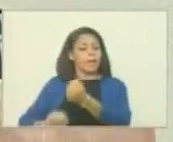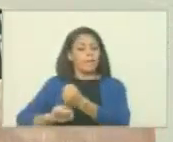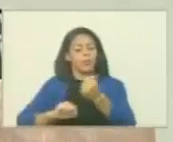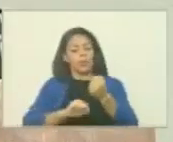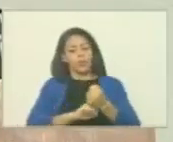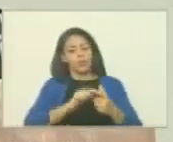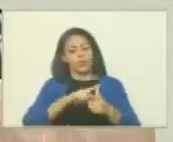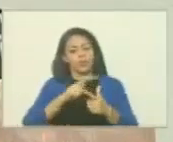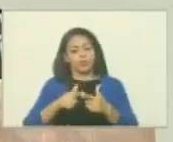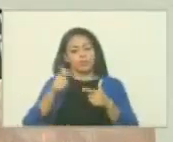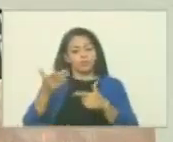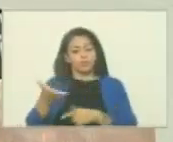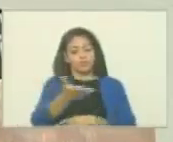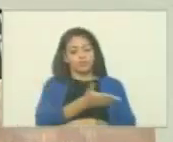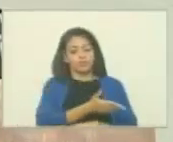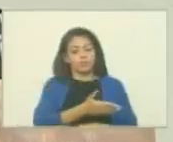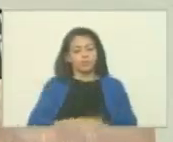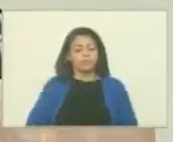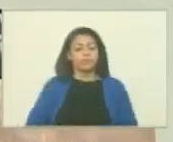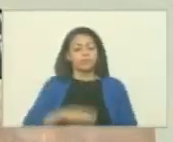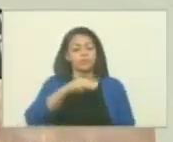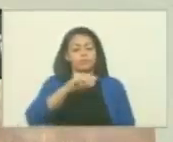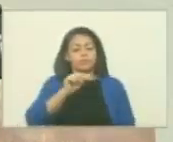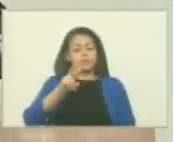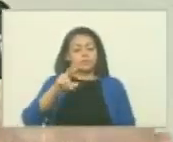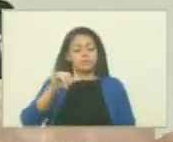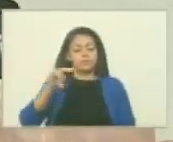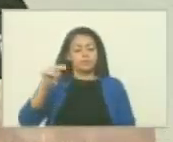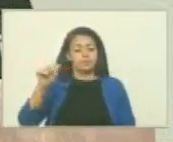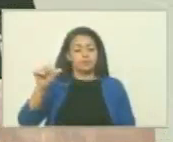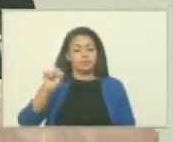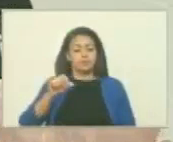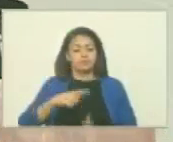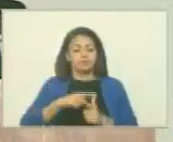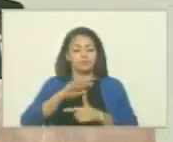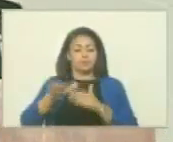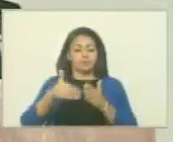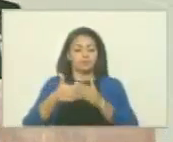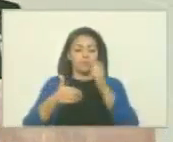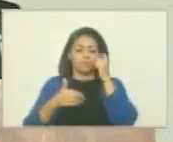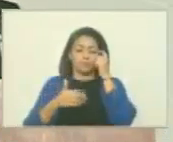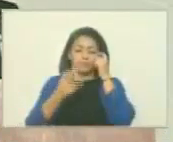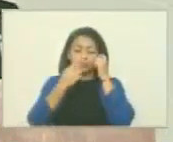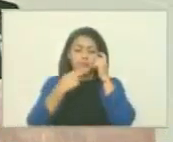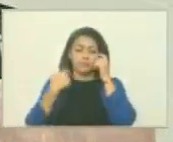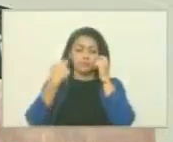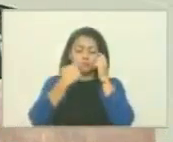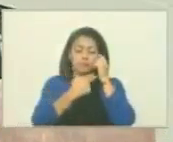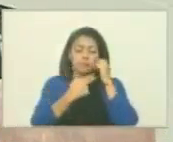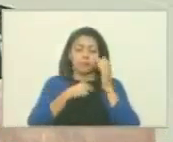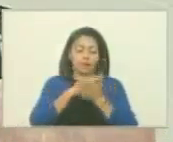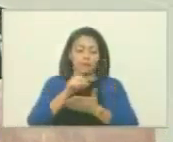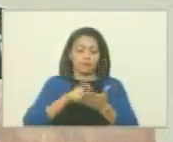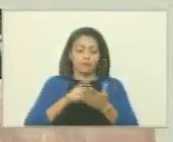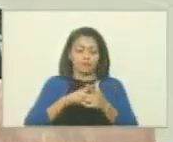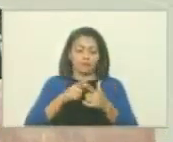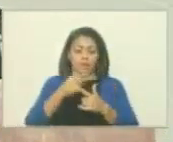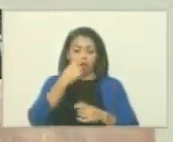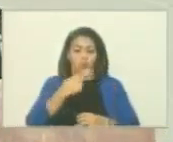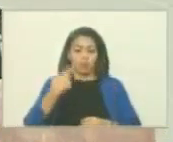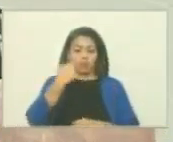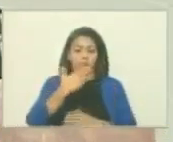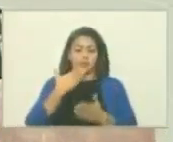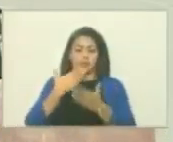de ustedes para con Malvinas que emocionante digamos un pueblo que no tenía compromiso directo que se comprometiera y